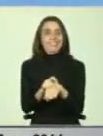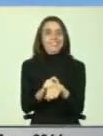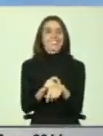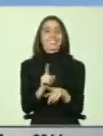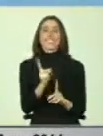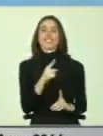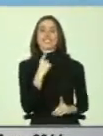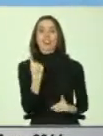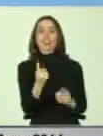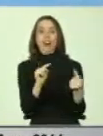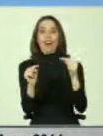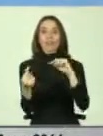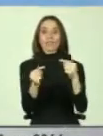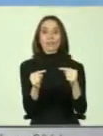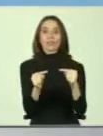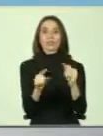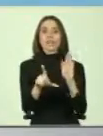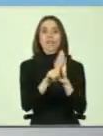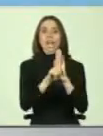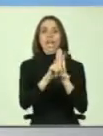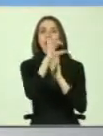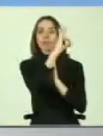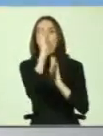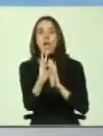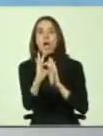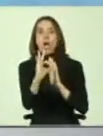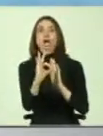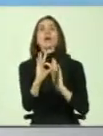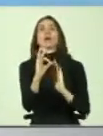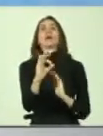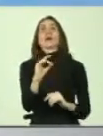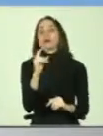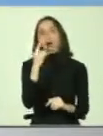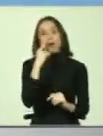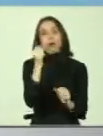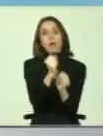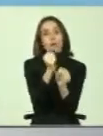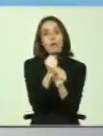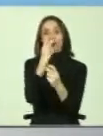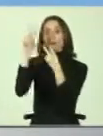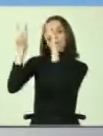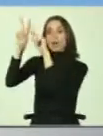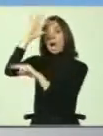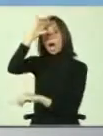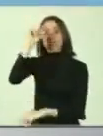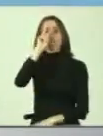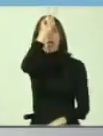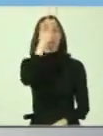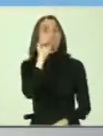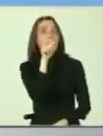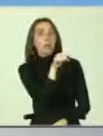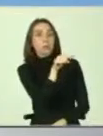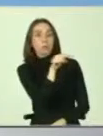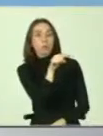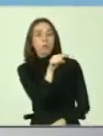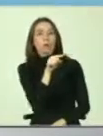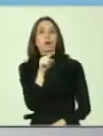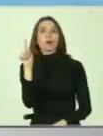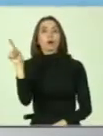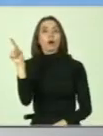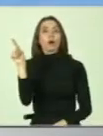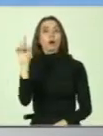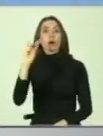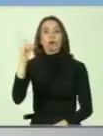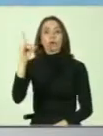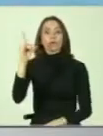retomar la discusión de ley de cuotas, y no miremos tan lejos, miremos Argentina, miremos Perú, miremos los esfuerzos que están haciendo el hermano